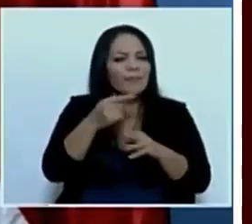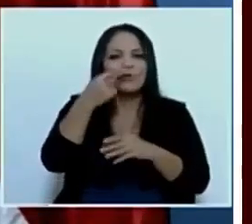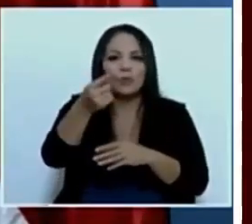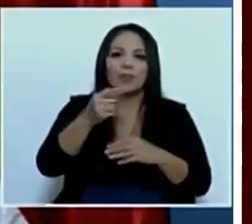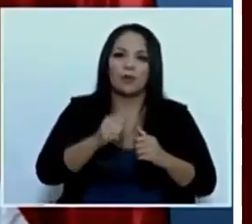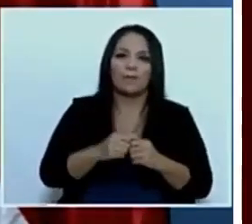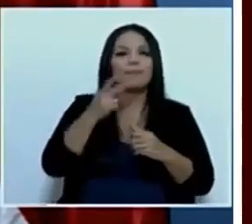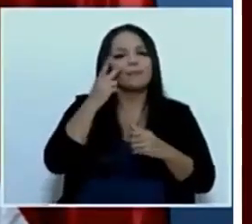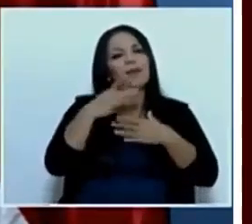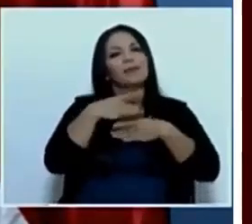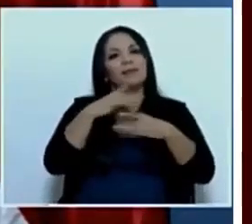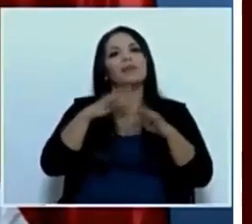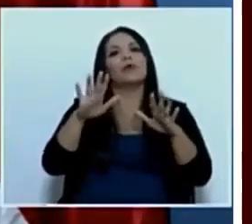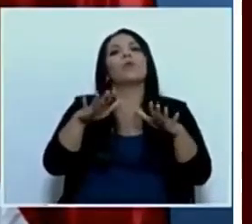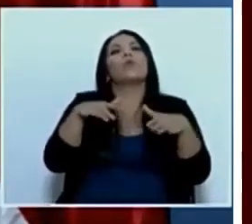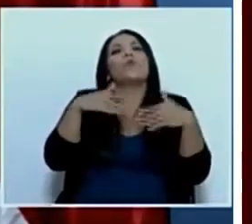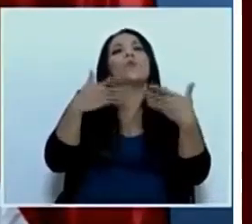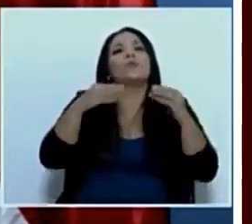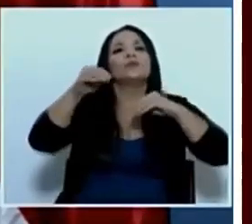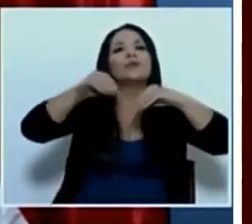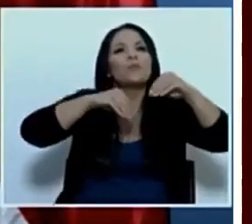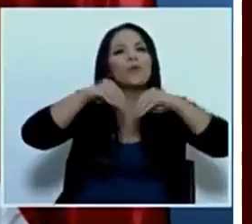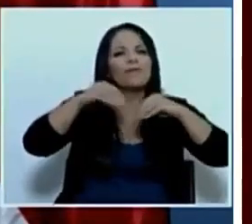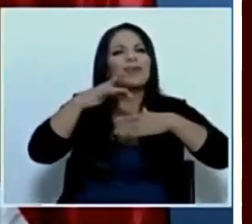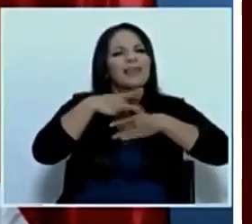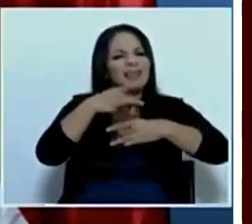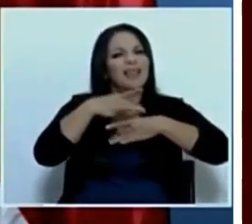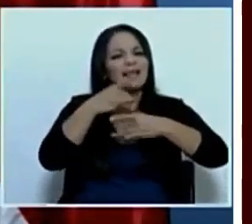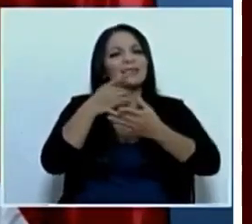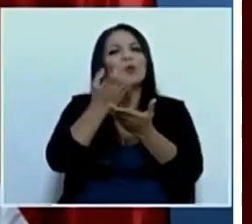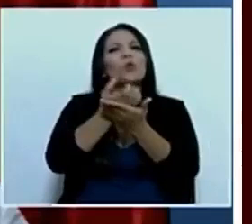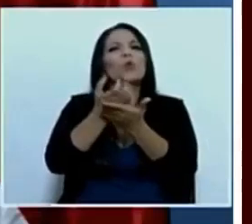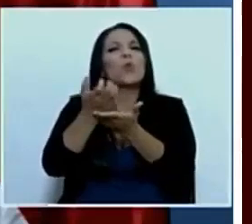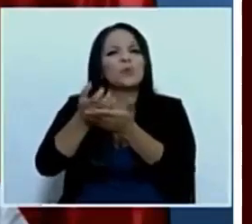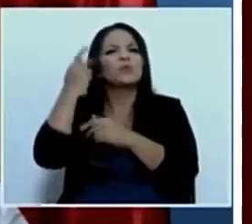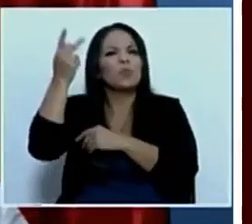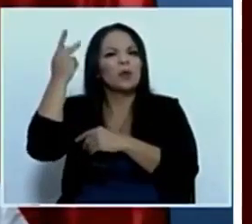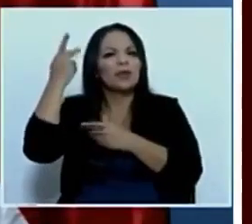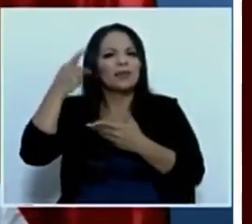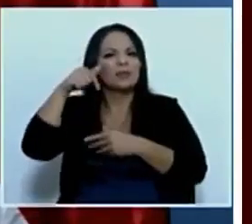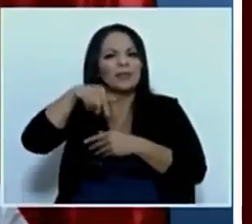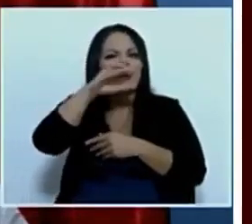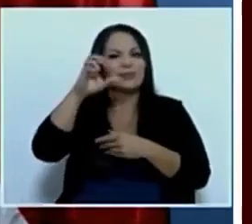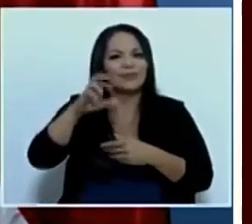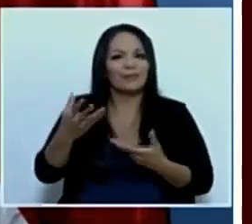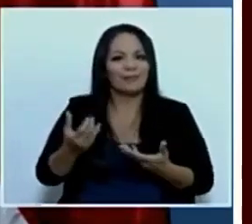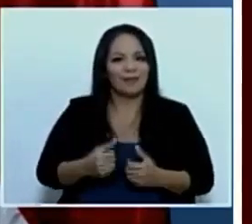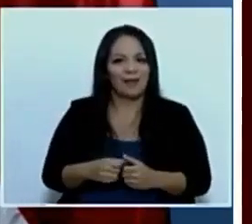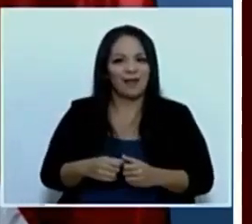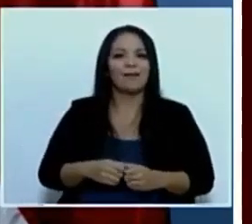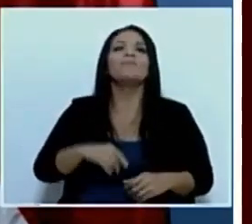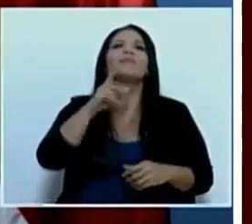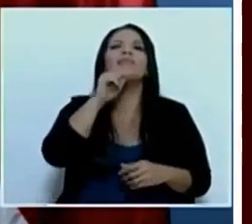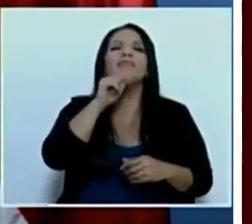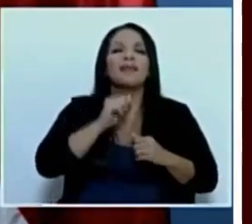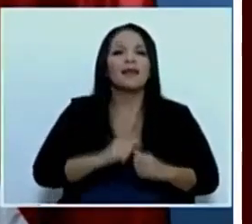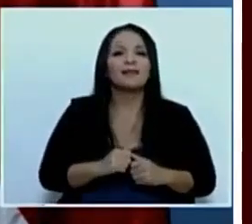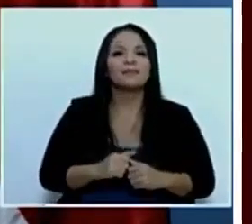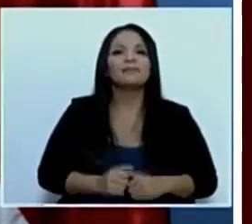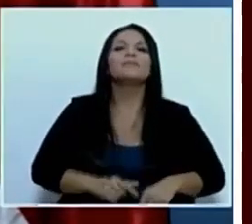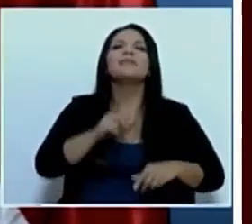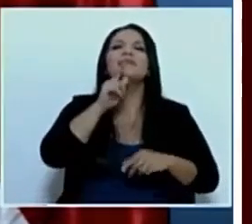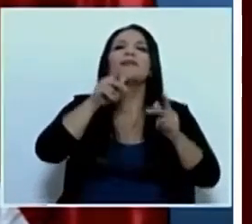Vea qué interesante cómo se mueven los intereses económicos y políticos de Costa Rica. ¿Quién es la